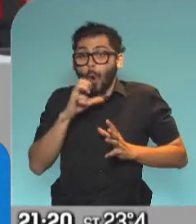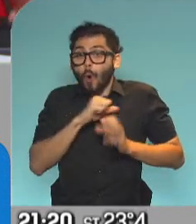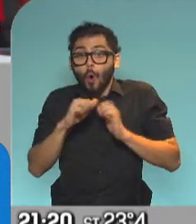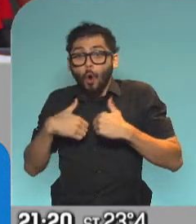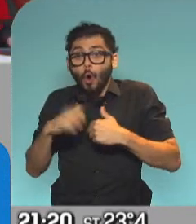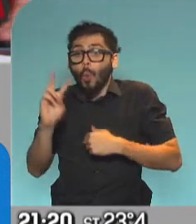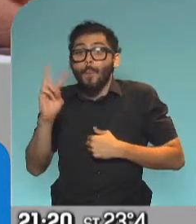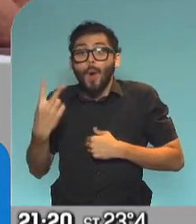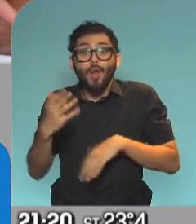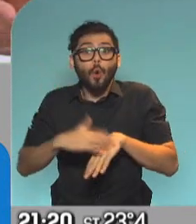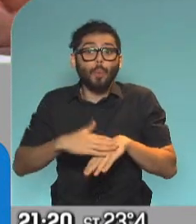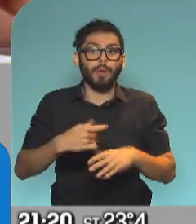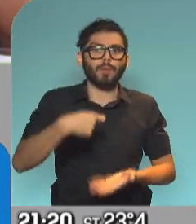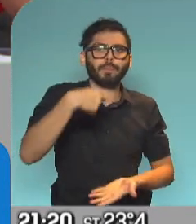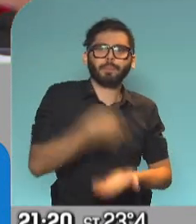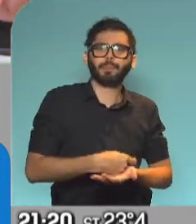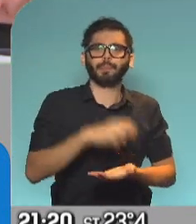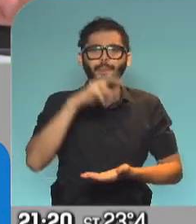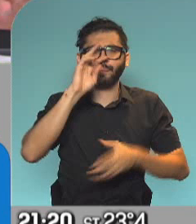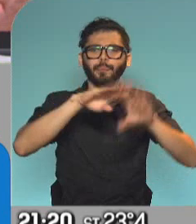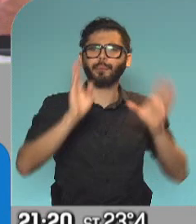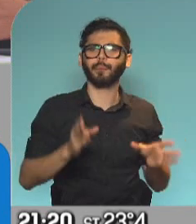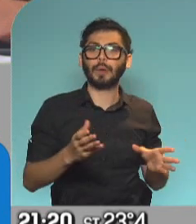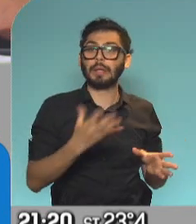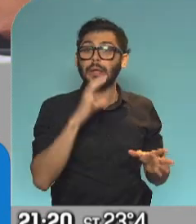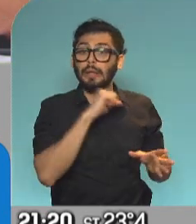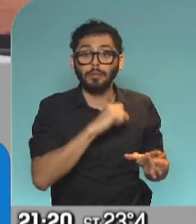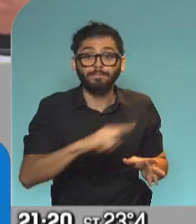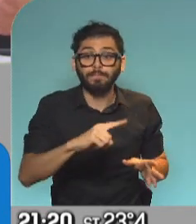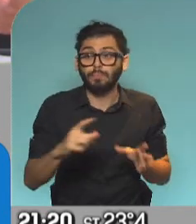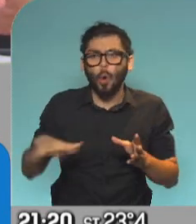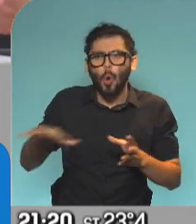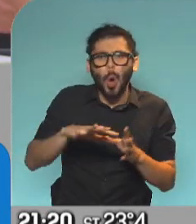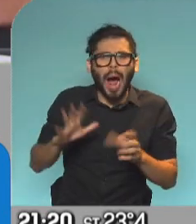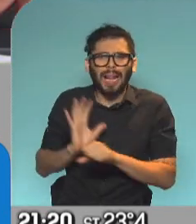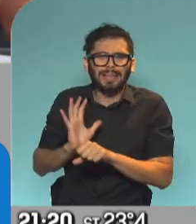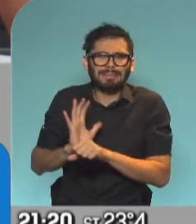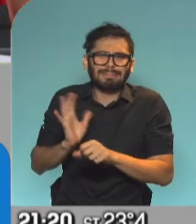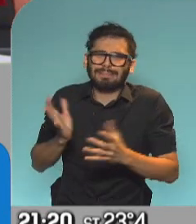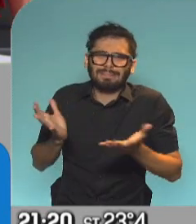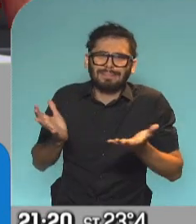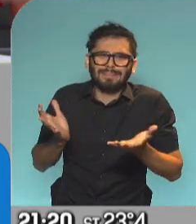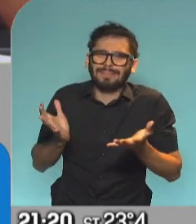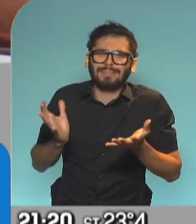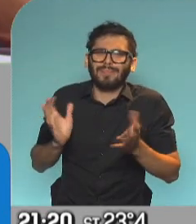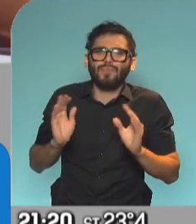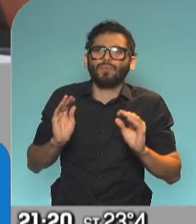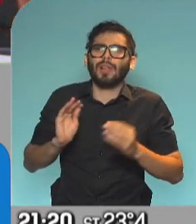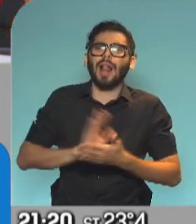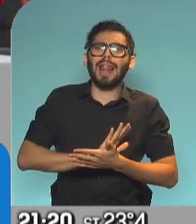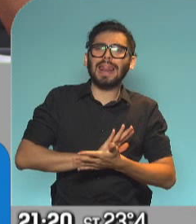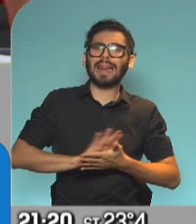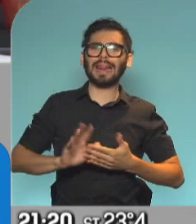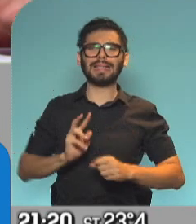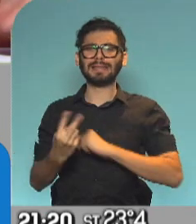las que no pueden pagarlo, las que terminan haciéndolo en lugares que están completamente fuera de... en términos de higiene,